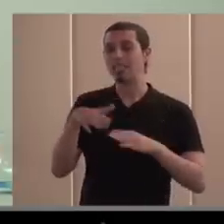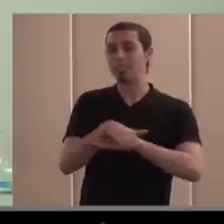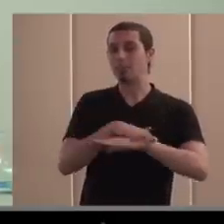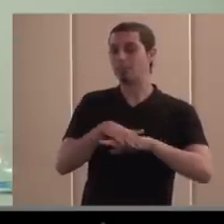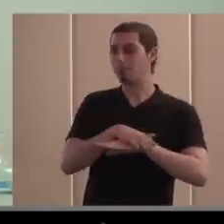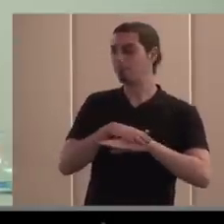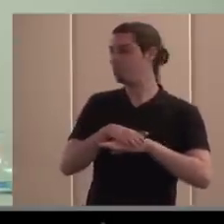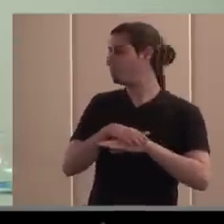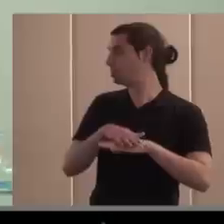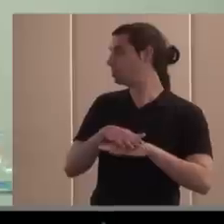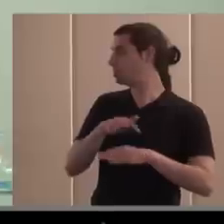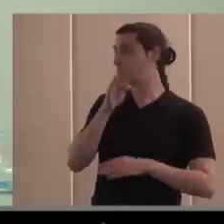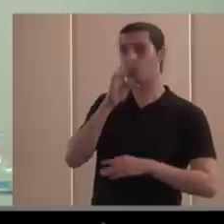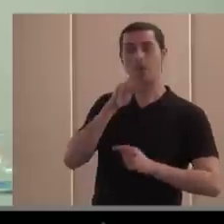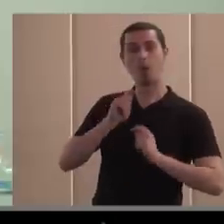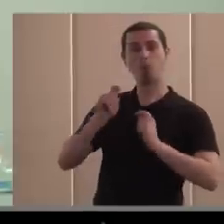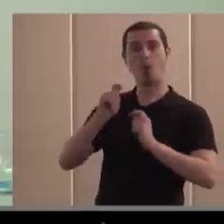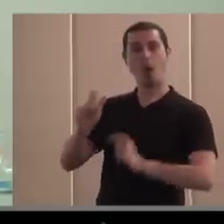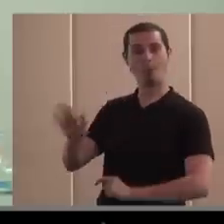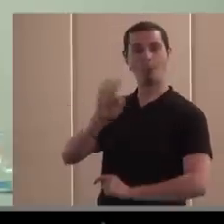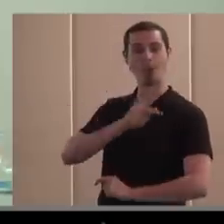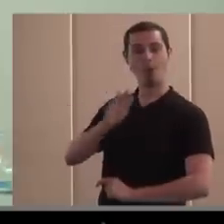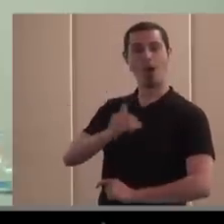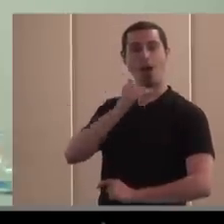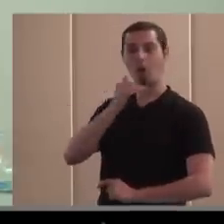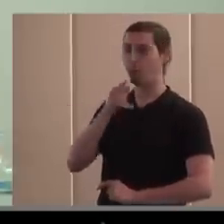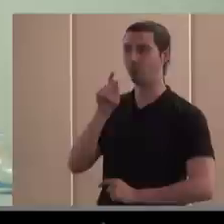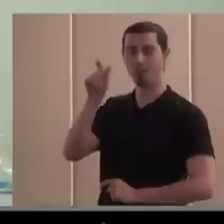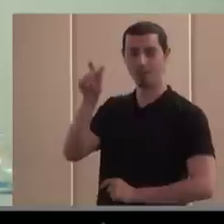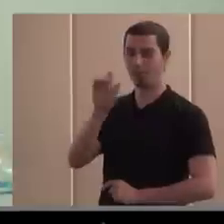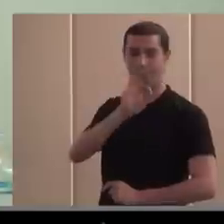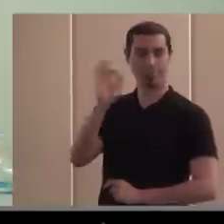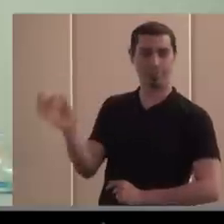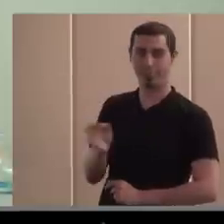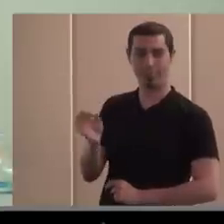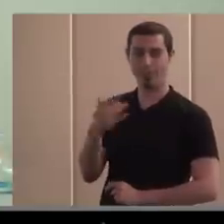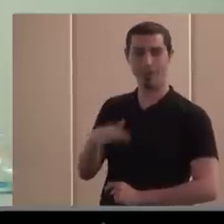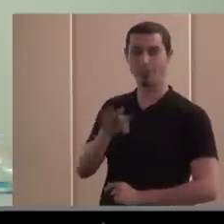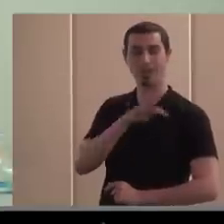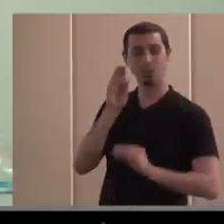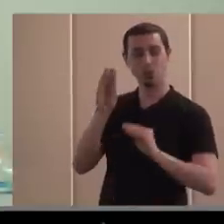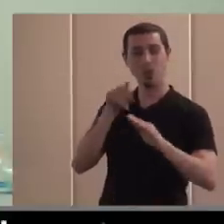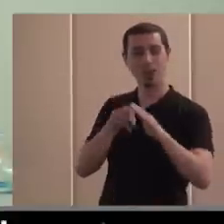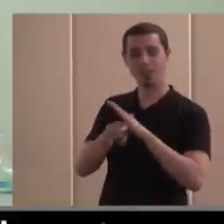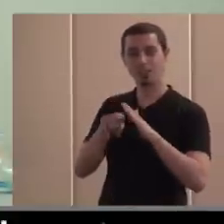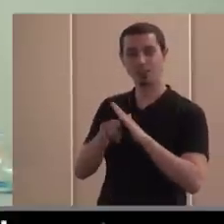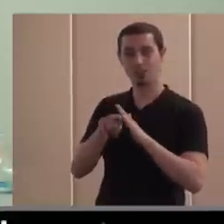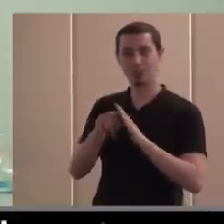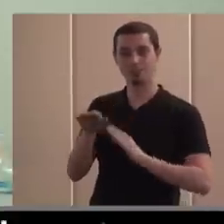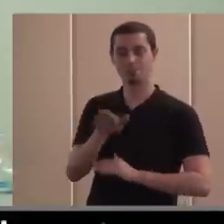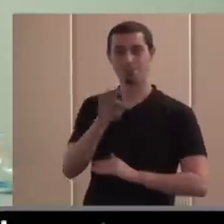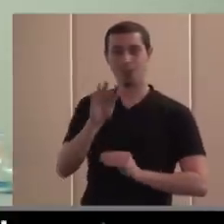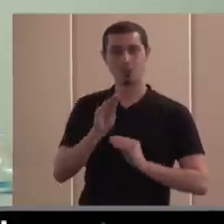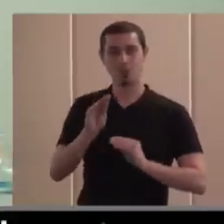ninguna medalla al mérito de nada, pero tienes un gran mérito porque gestiona el 60% del presupuesto de